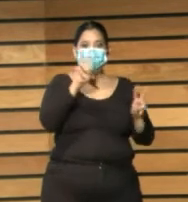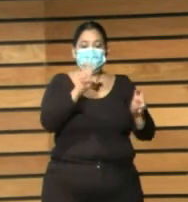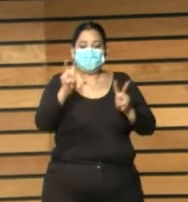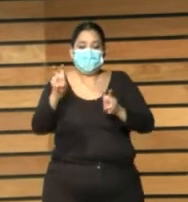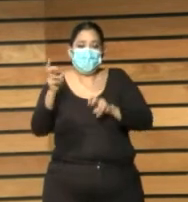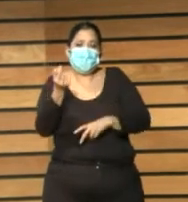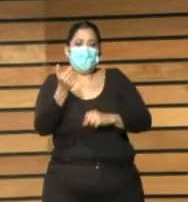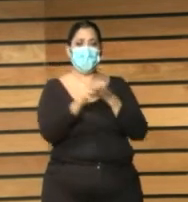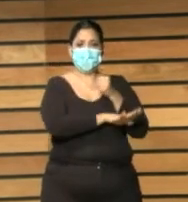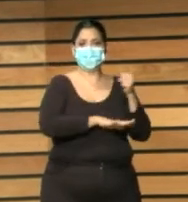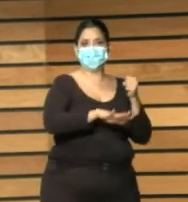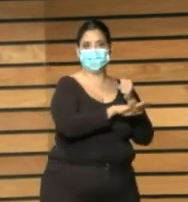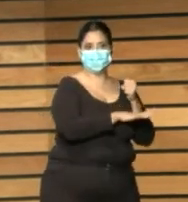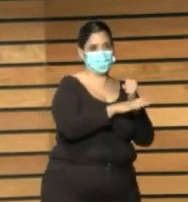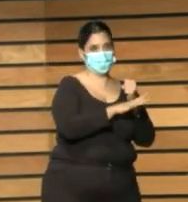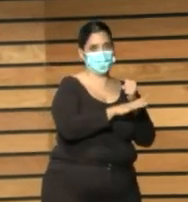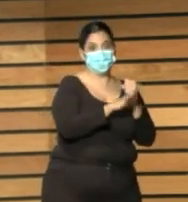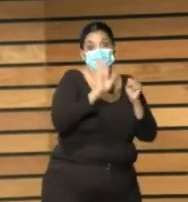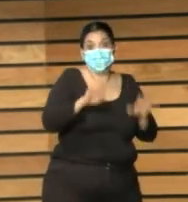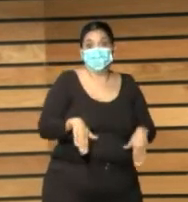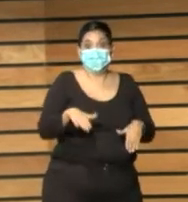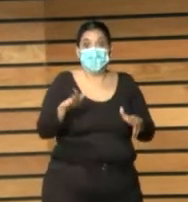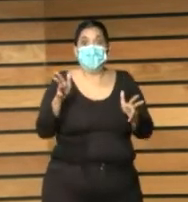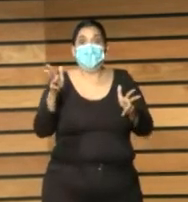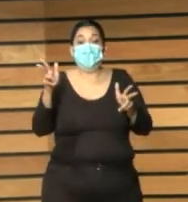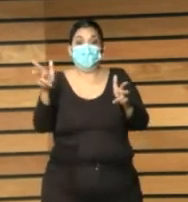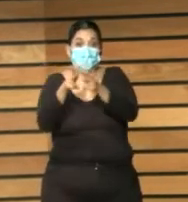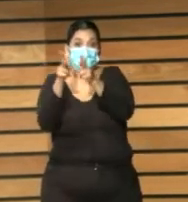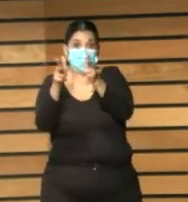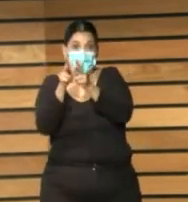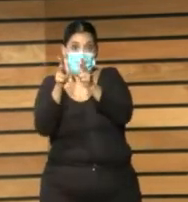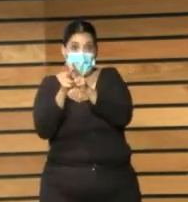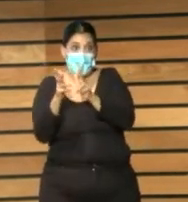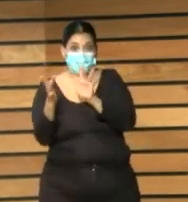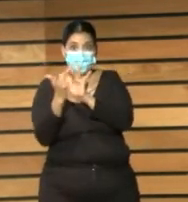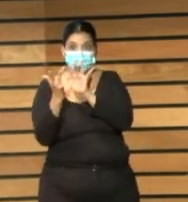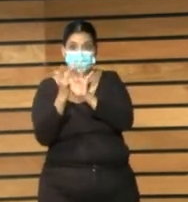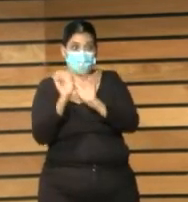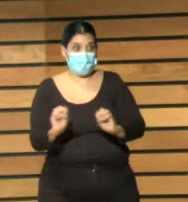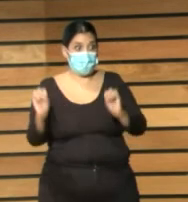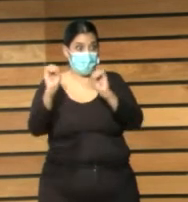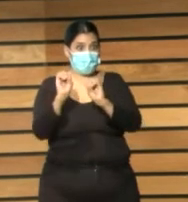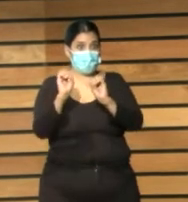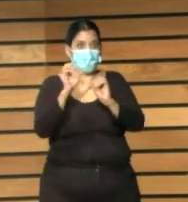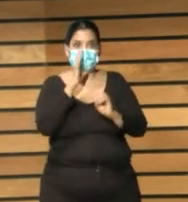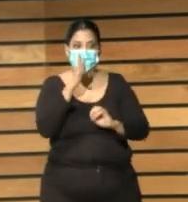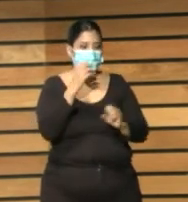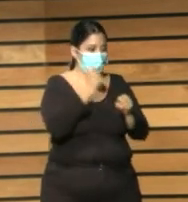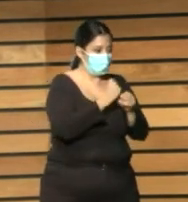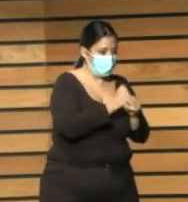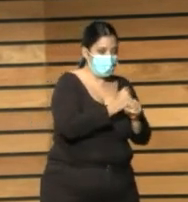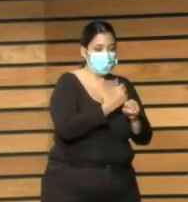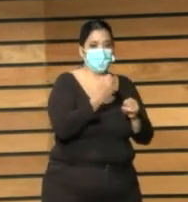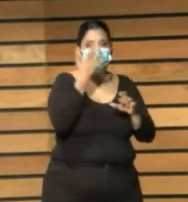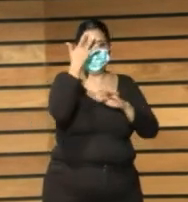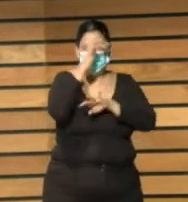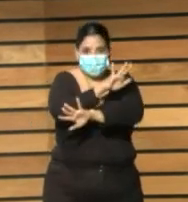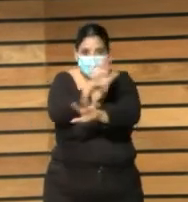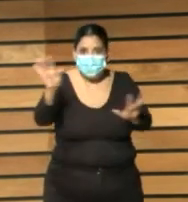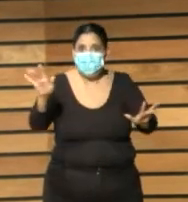permitir que los bibliotecarios podamos hacer también todos esos trabajos de mentalización de